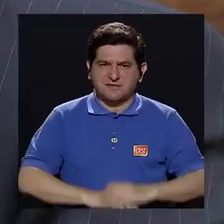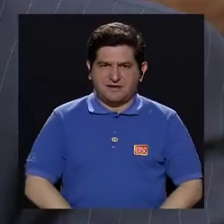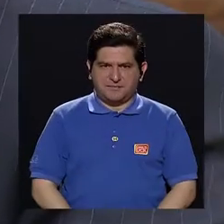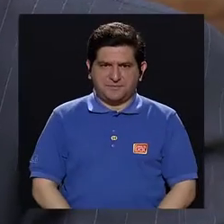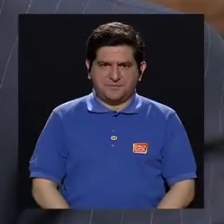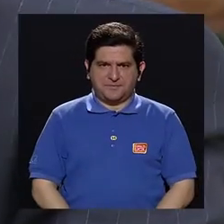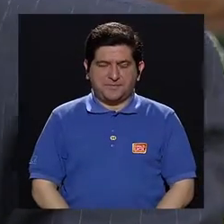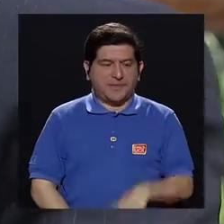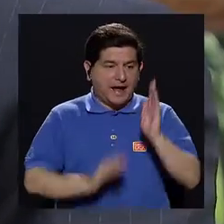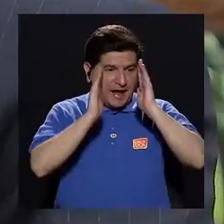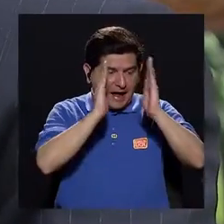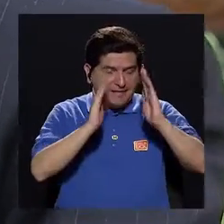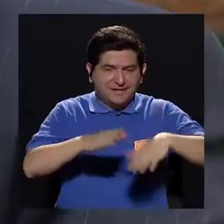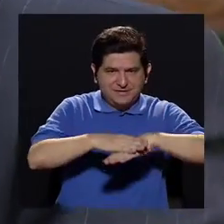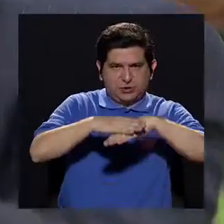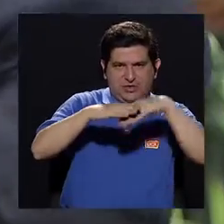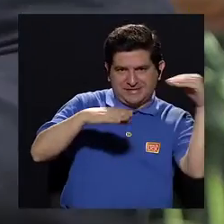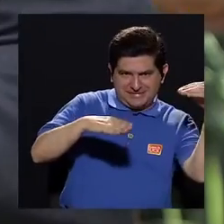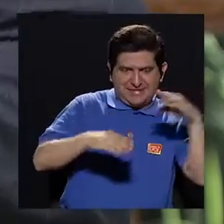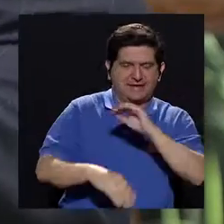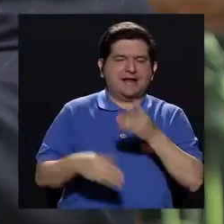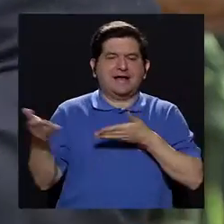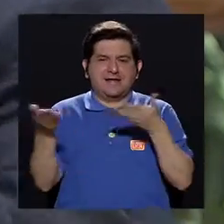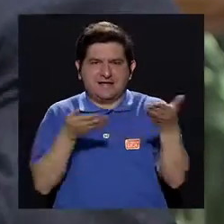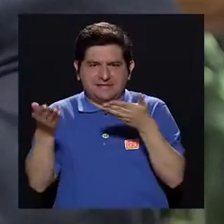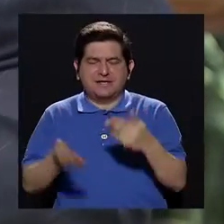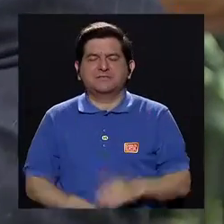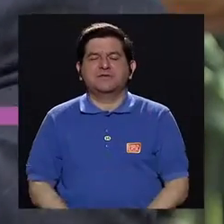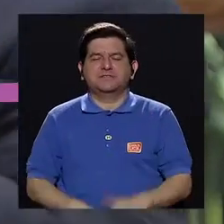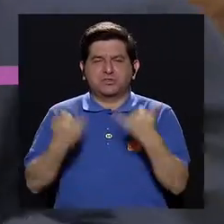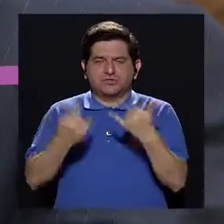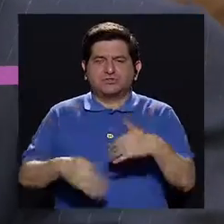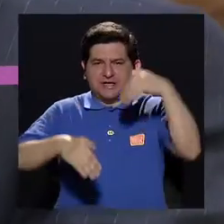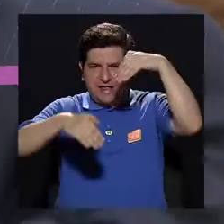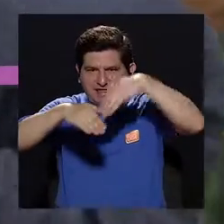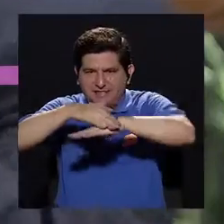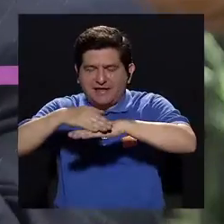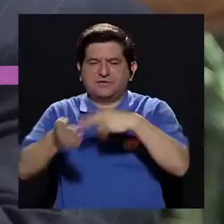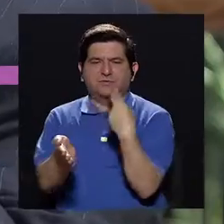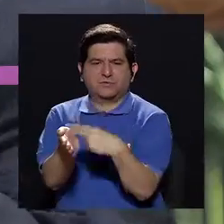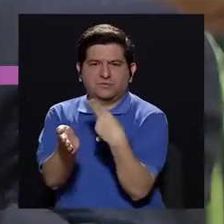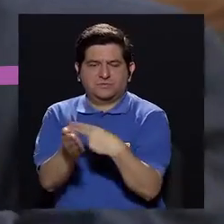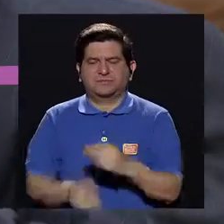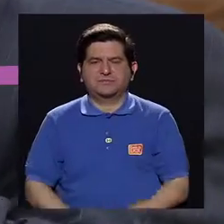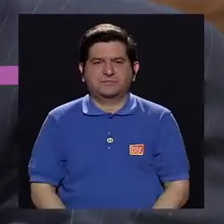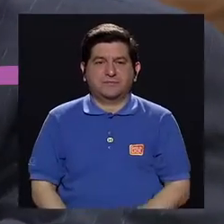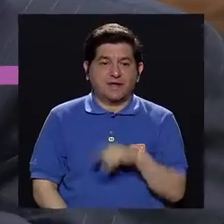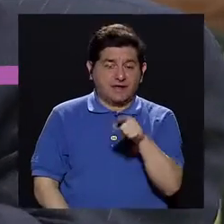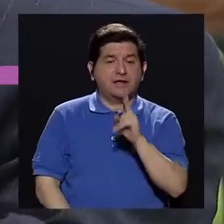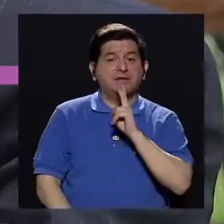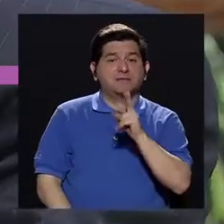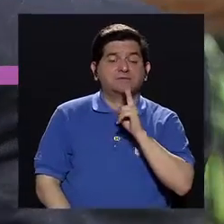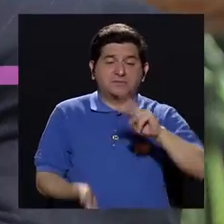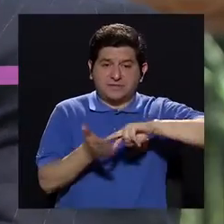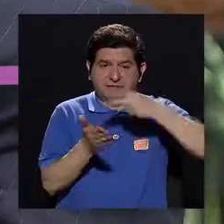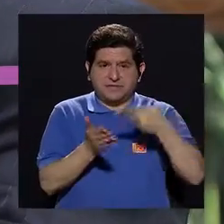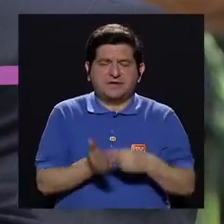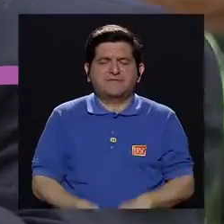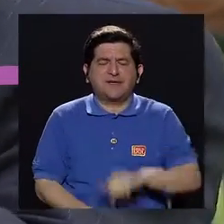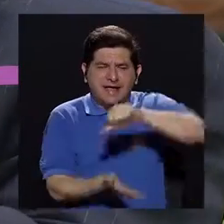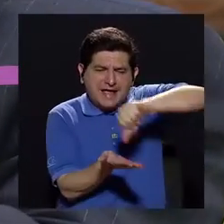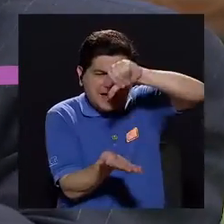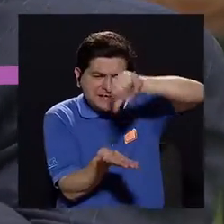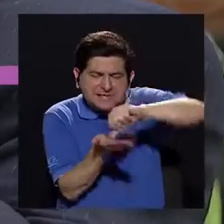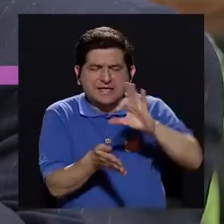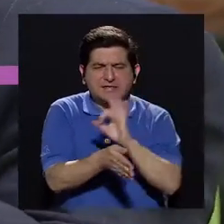es brindar consulta externa y brindar servicios de hospitalización. Eso es lo que realmente es el alma